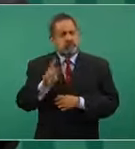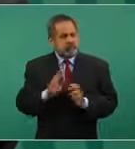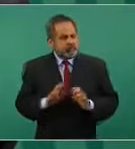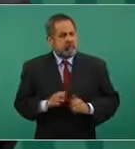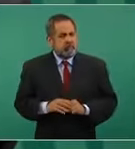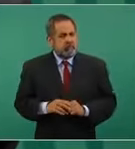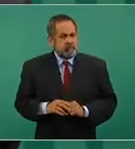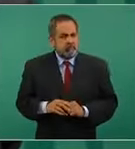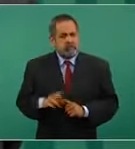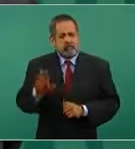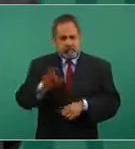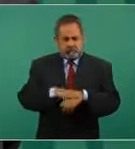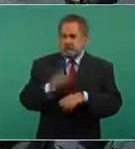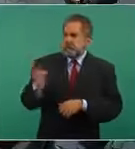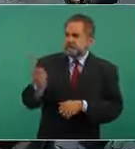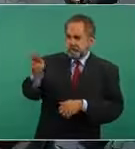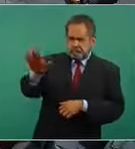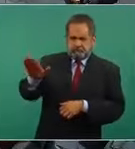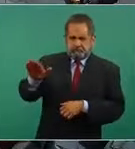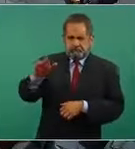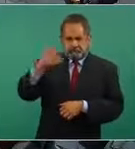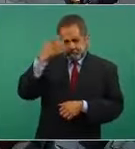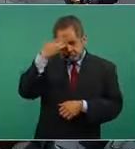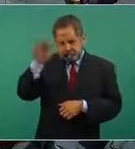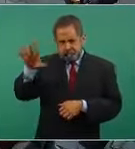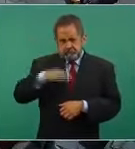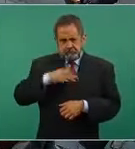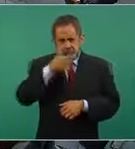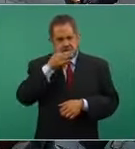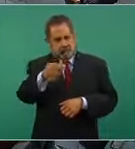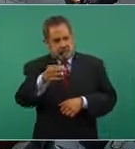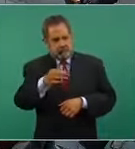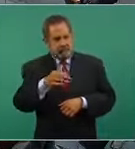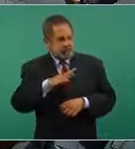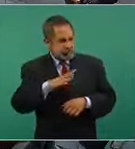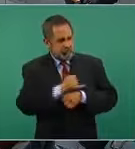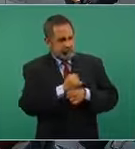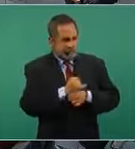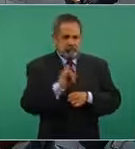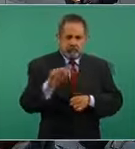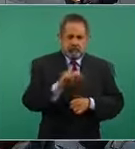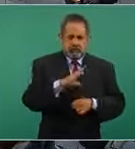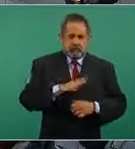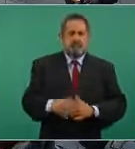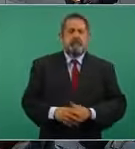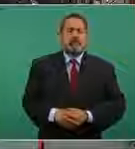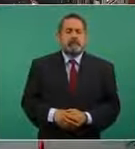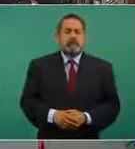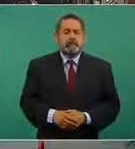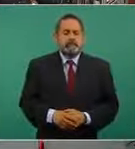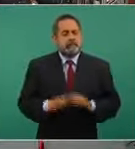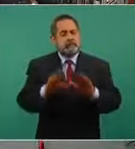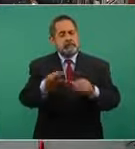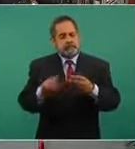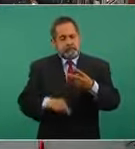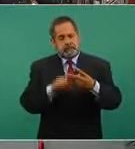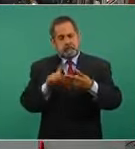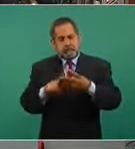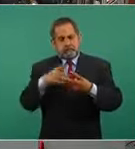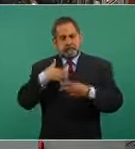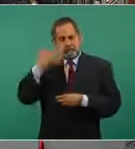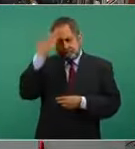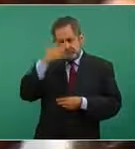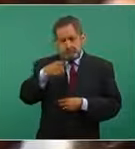a indagar para saber si existe la investigación. Presidente, y tenemos conocimiento que por